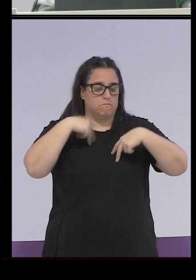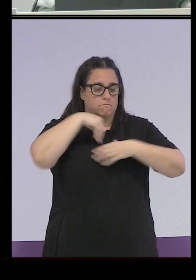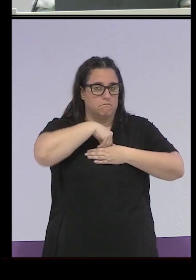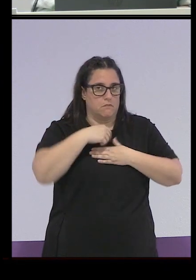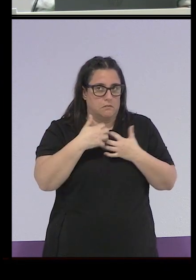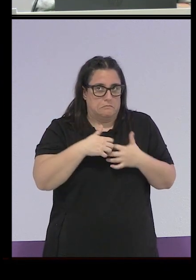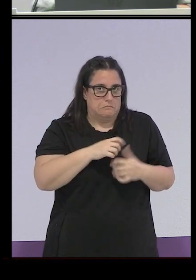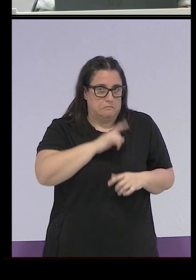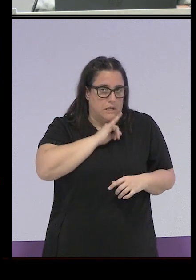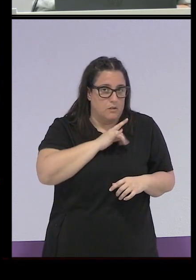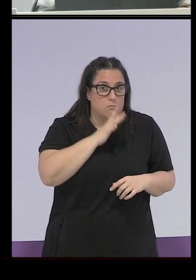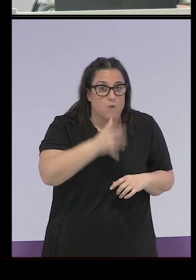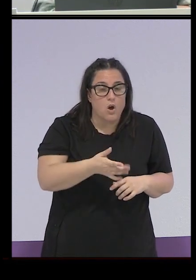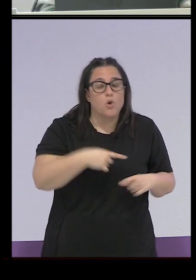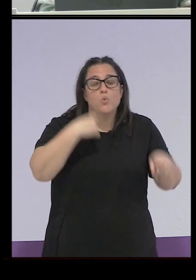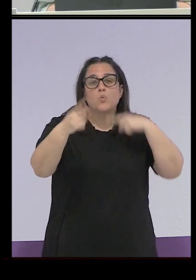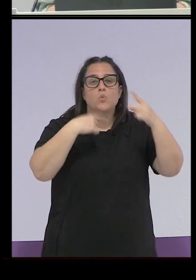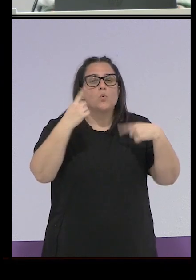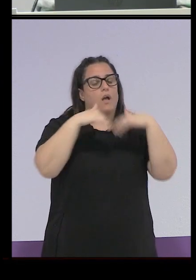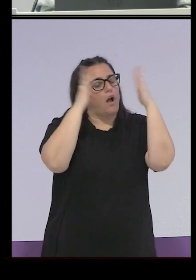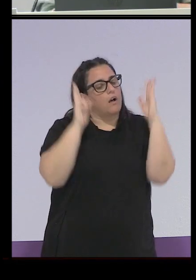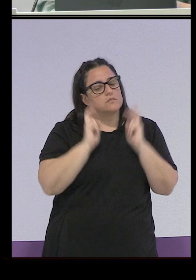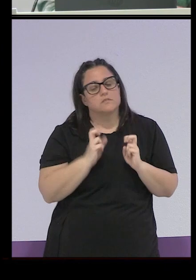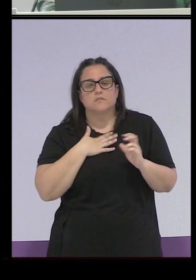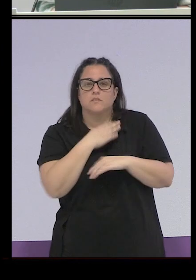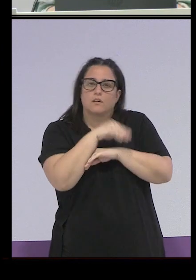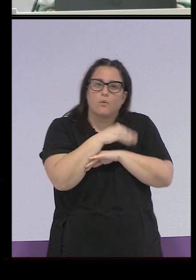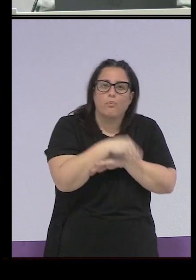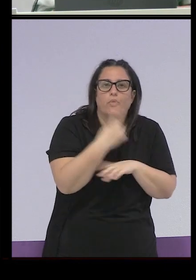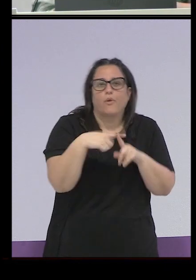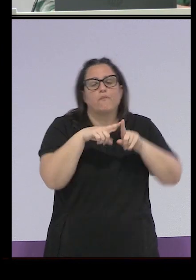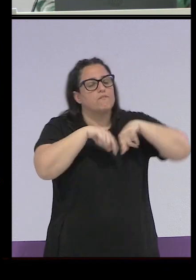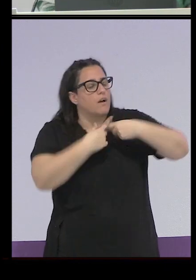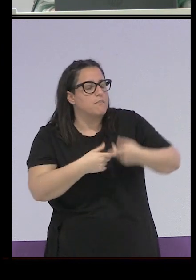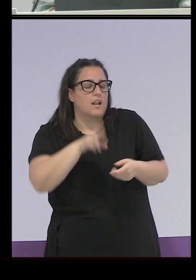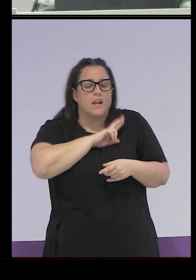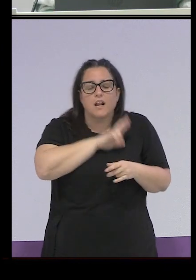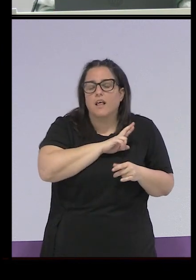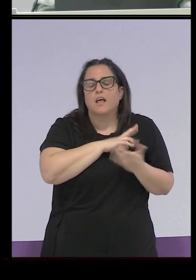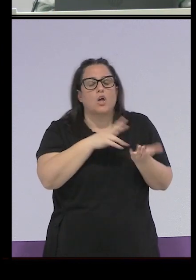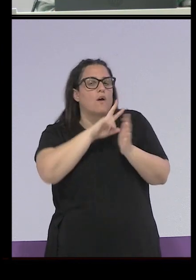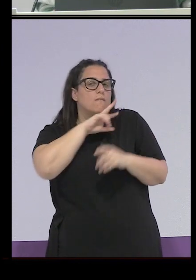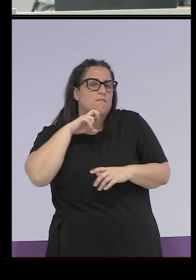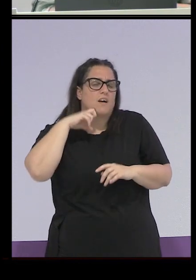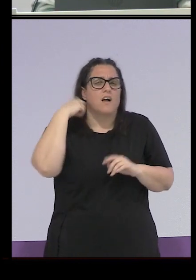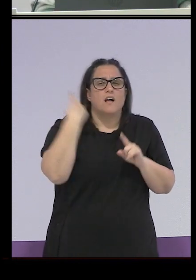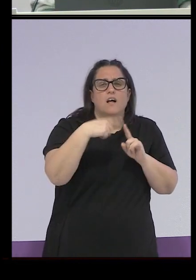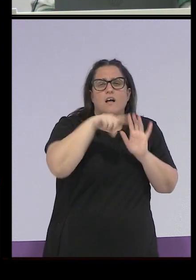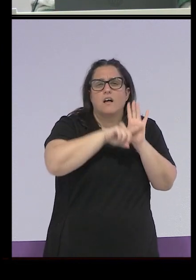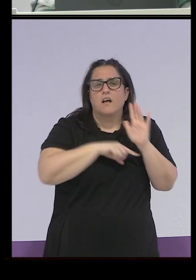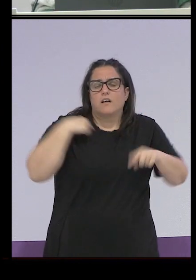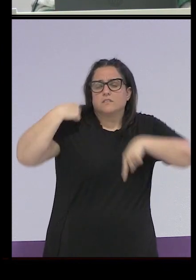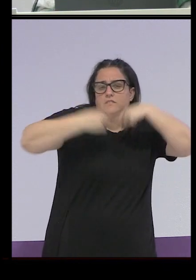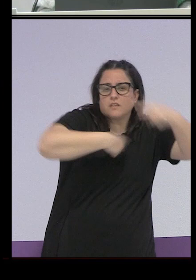porque mientras ellas imponían una idea de ángel del hogar, las mujeres a casa, volver a la familia, a la religión, los valores más tradicionales, las